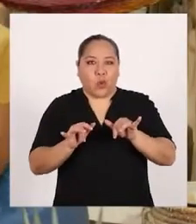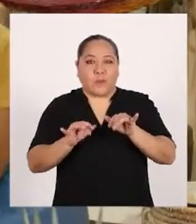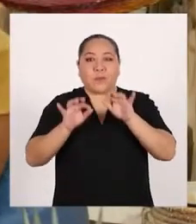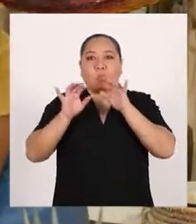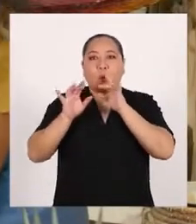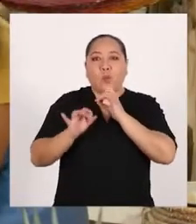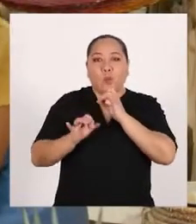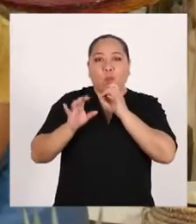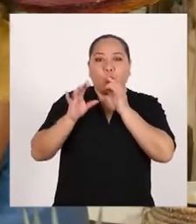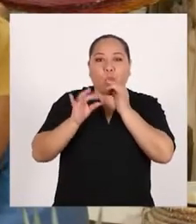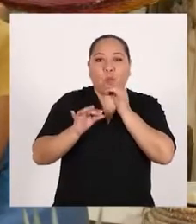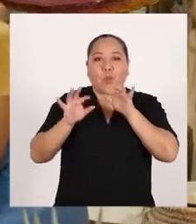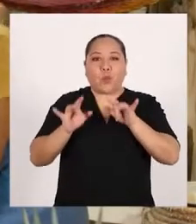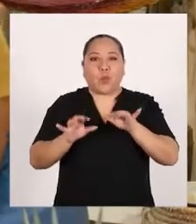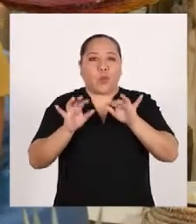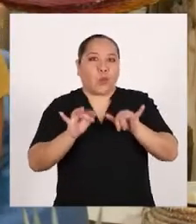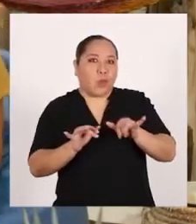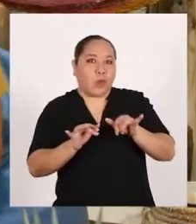Yo conozco